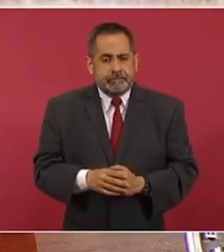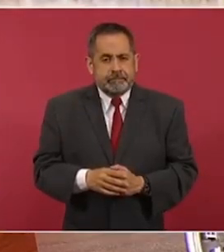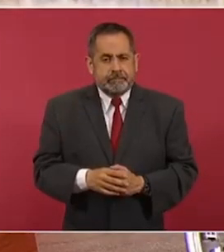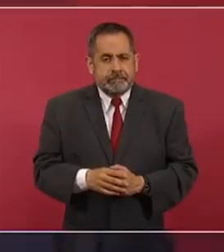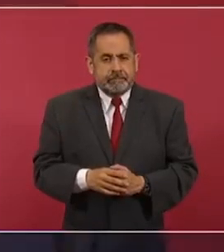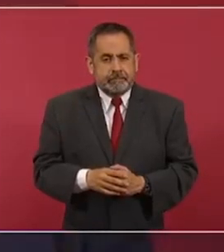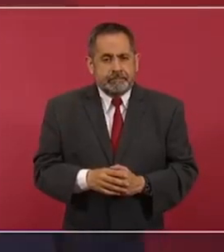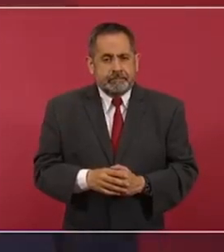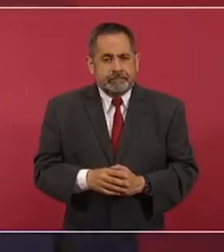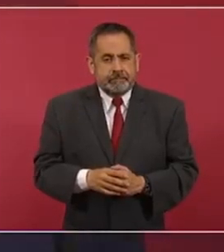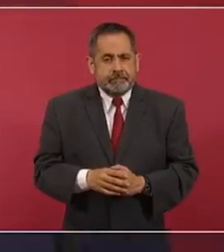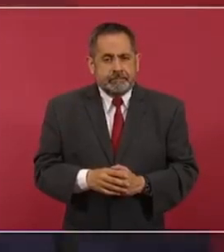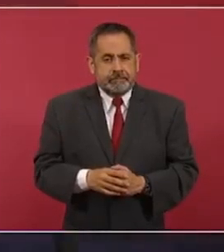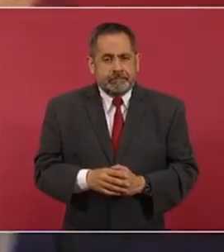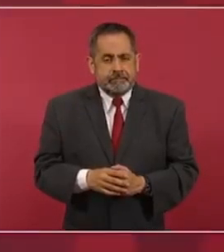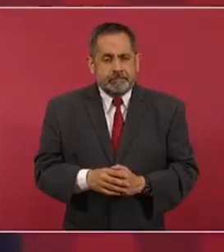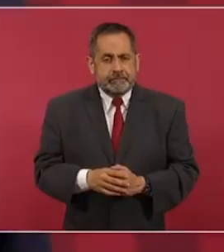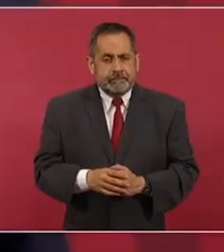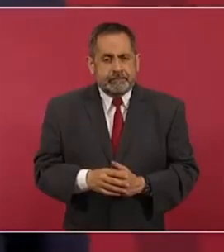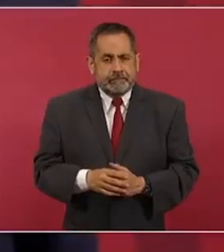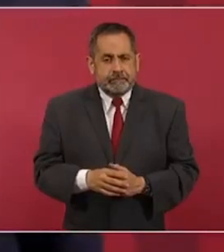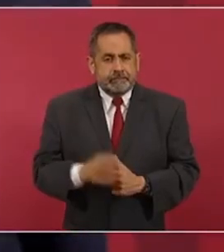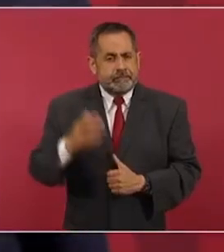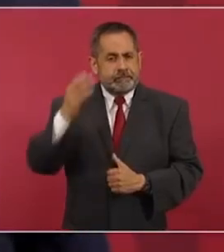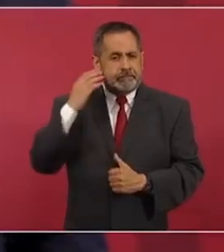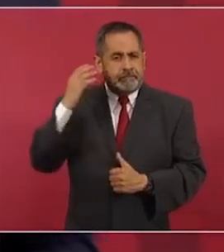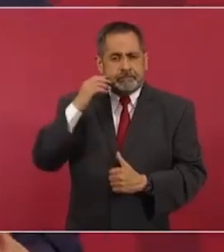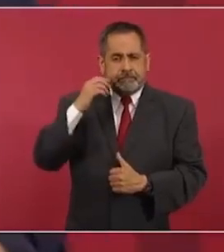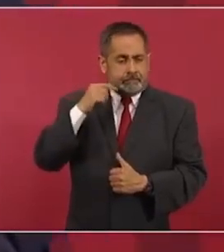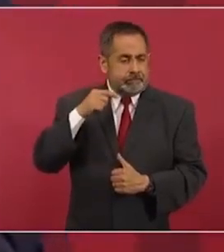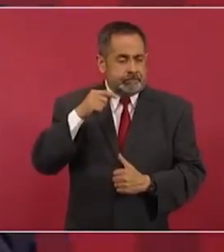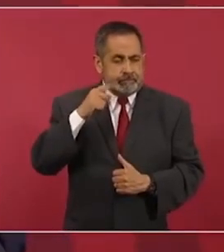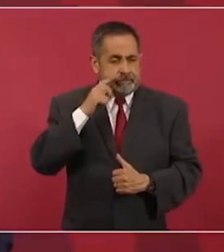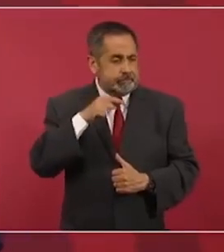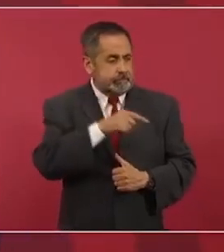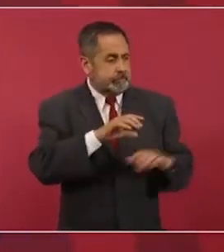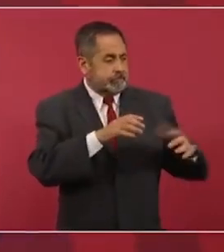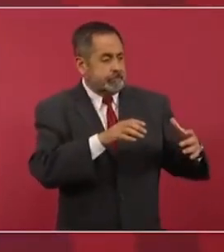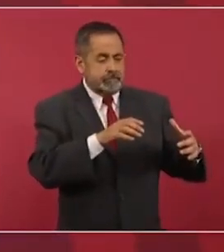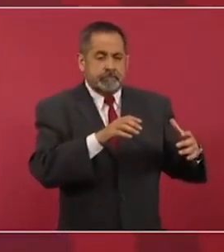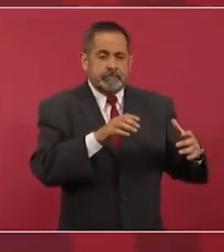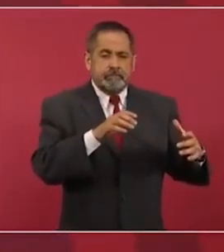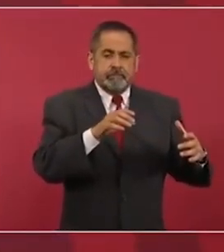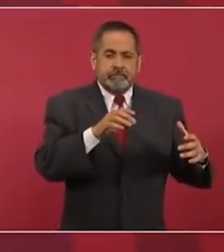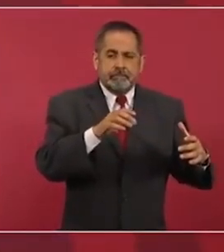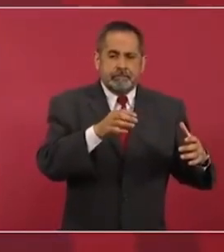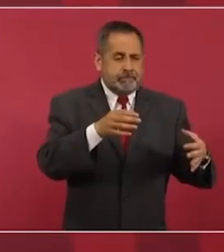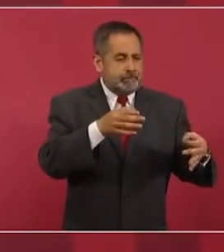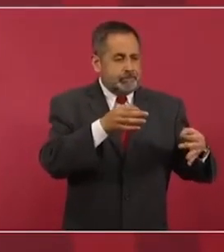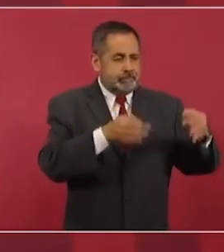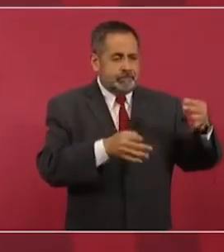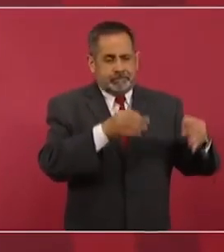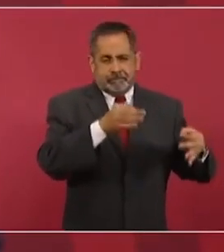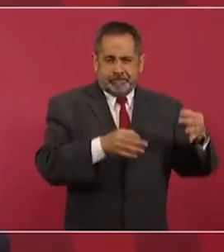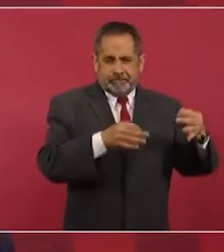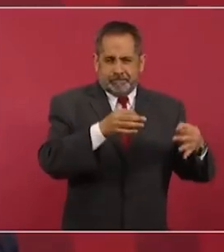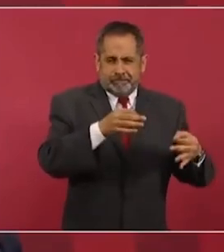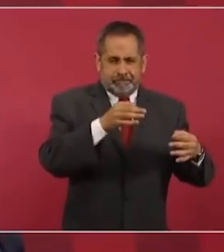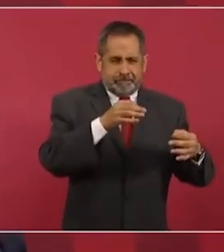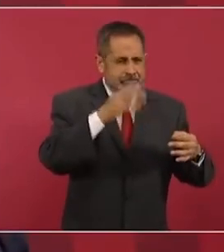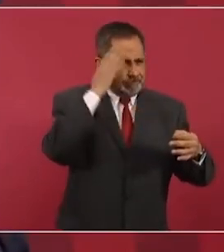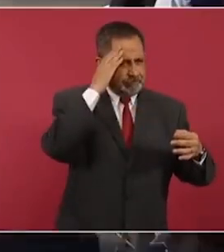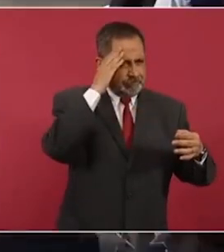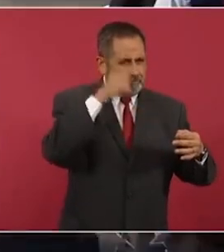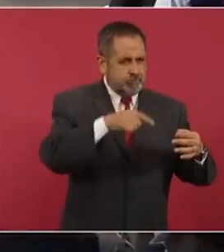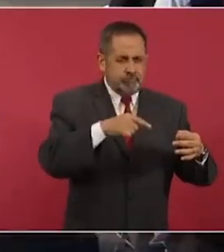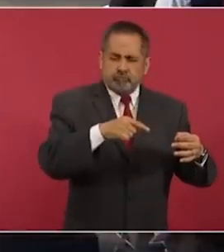ministros tuvieran la arrogancia de